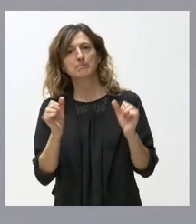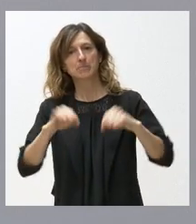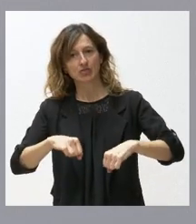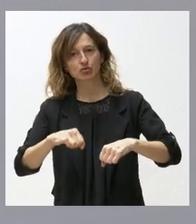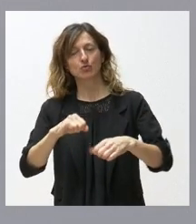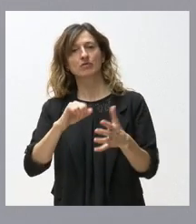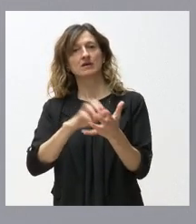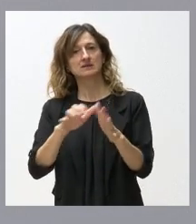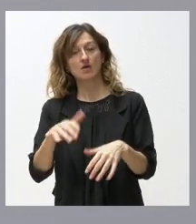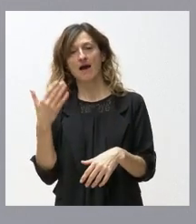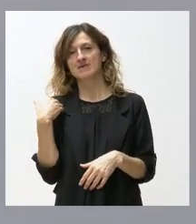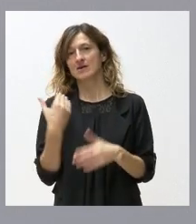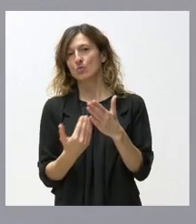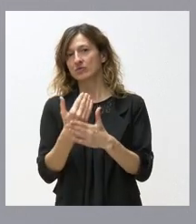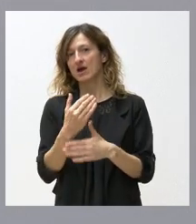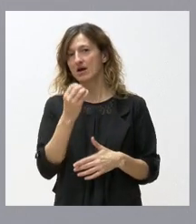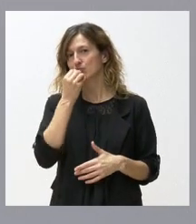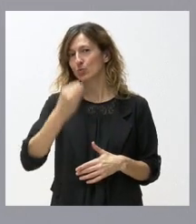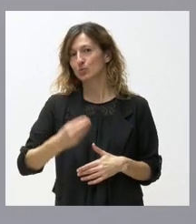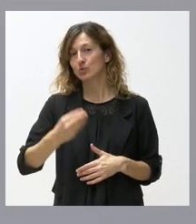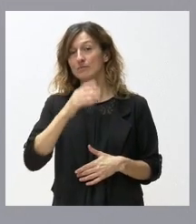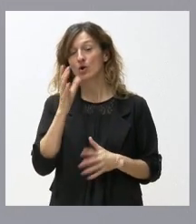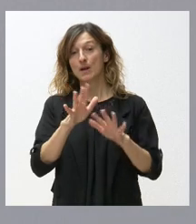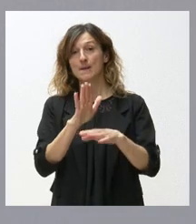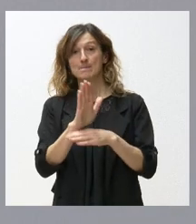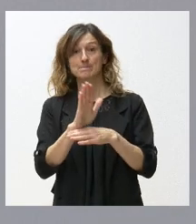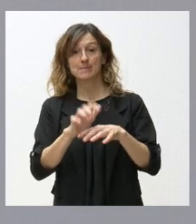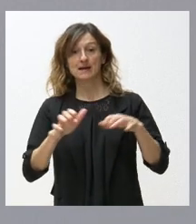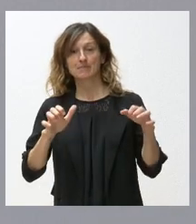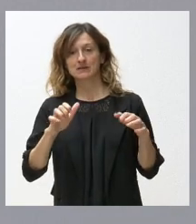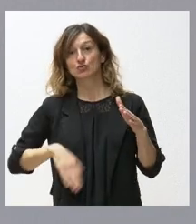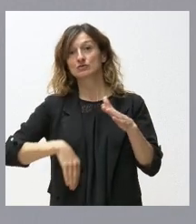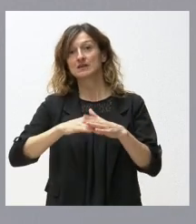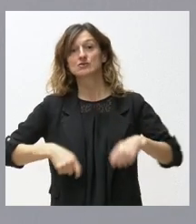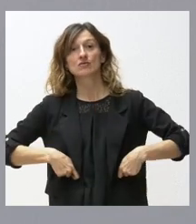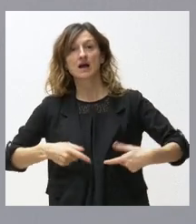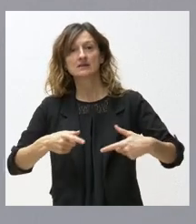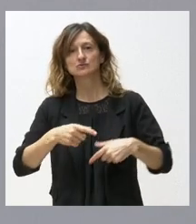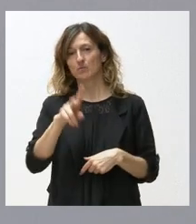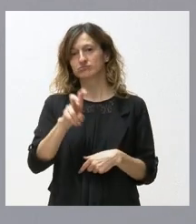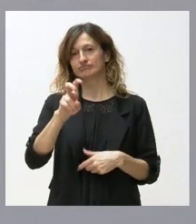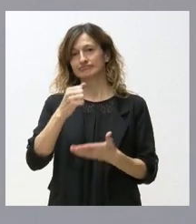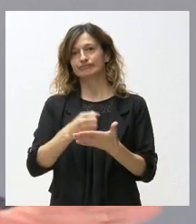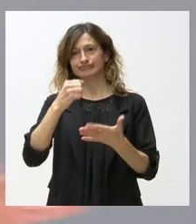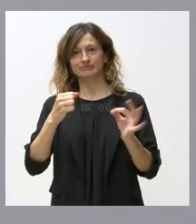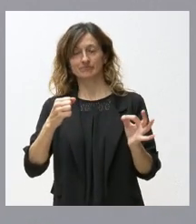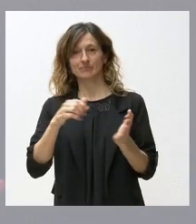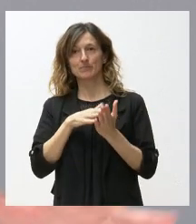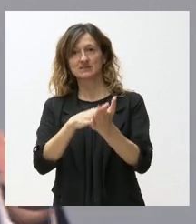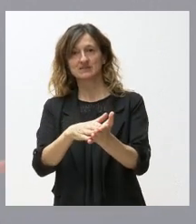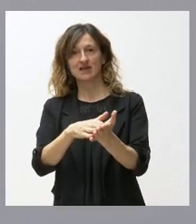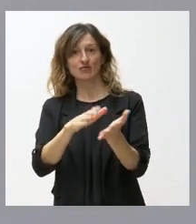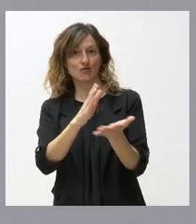un gran día porque el Parlamento de Castilla y León validó el techo de gasto que habíamos presentado desde la comunidad autónoma. Esto no lo tienen